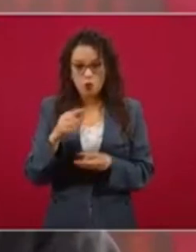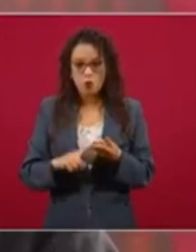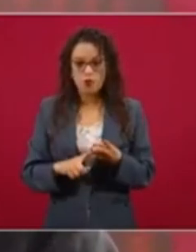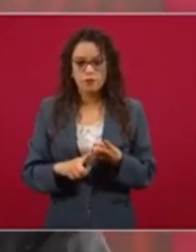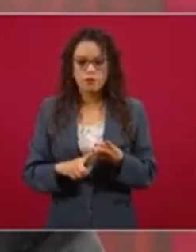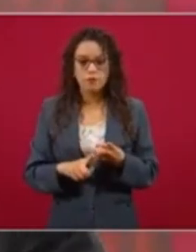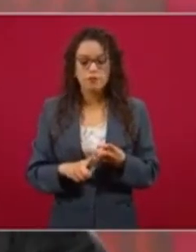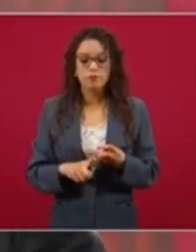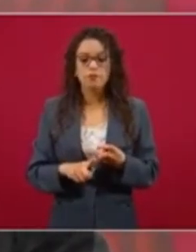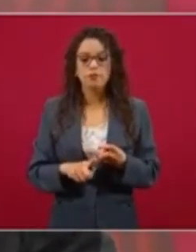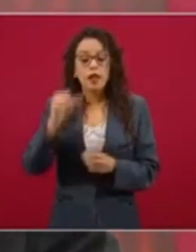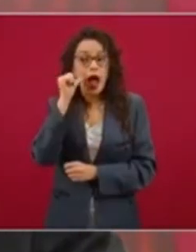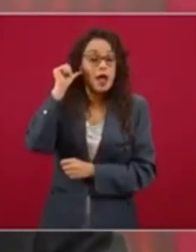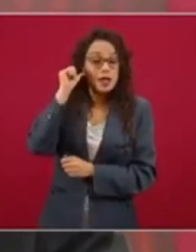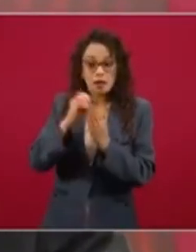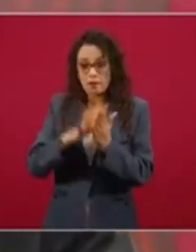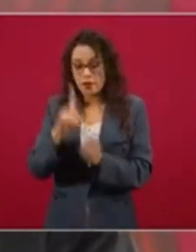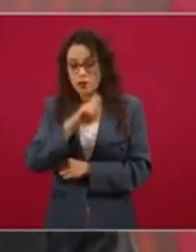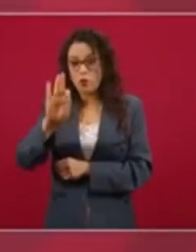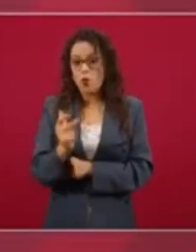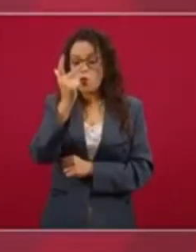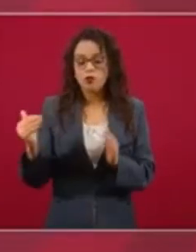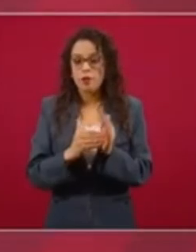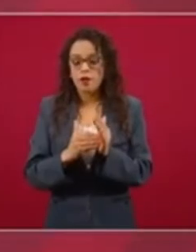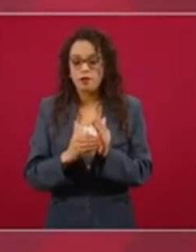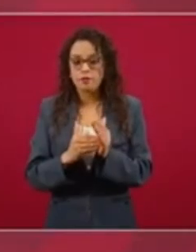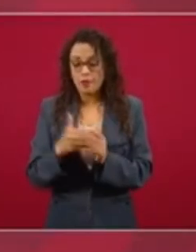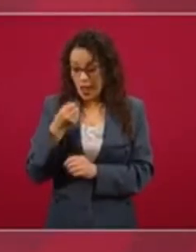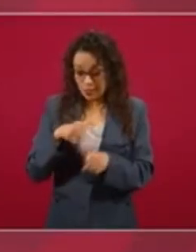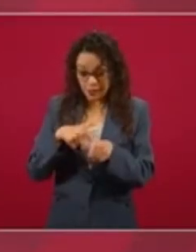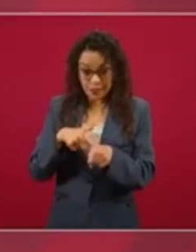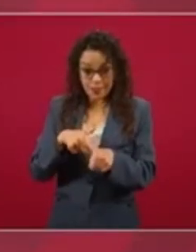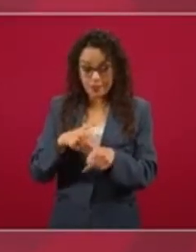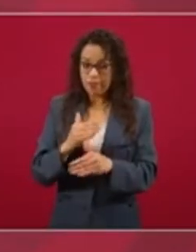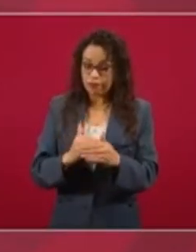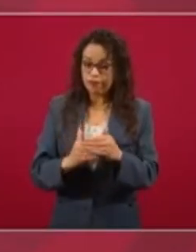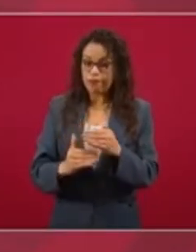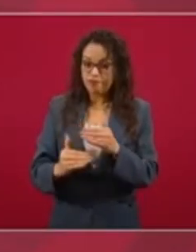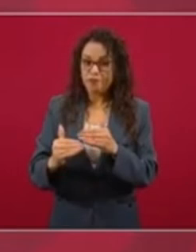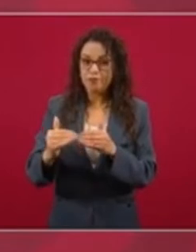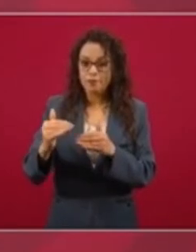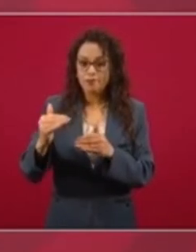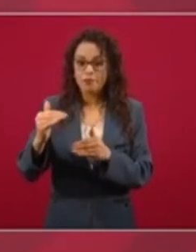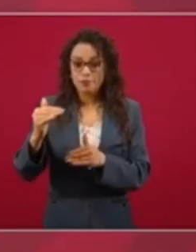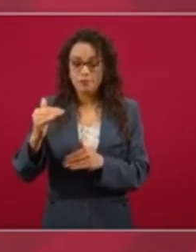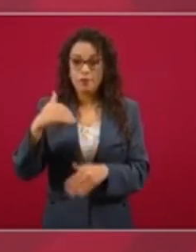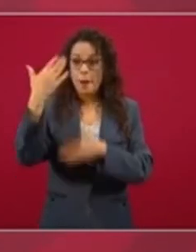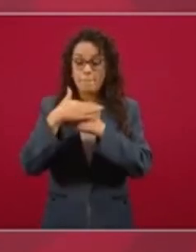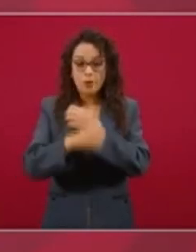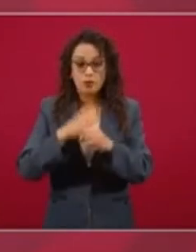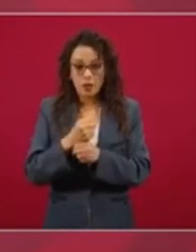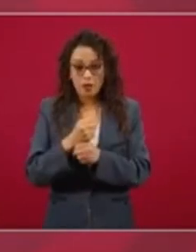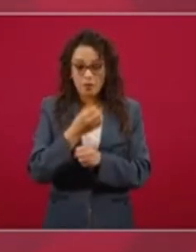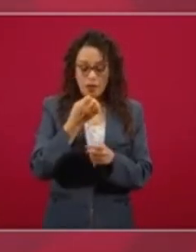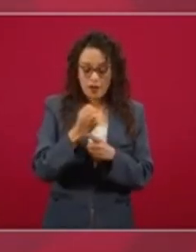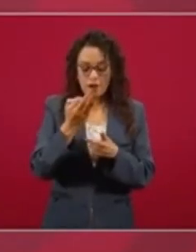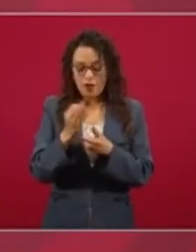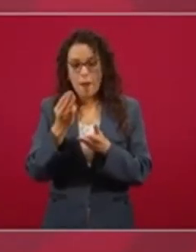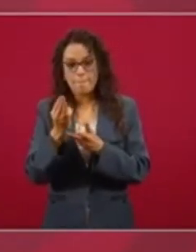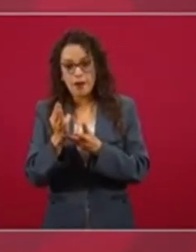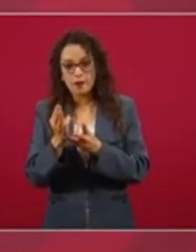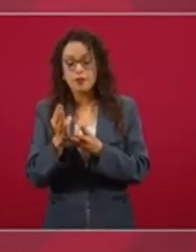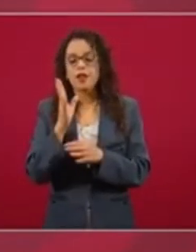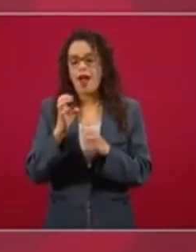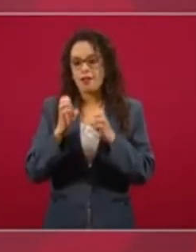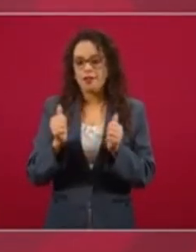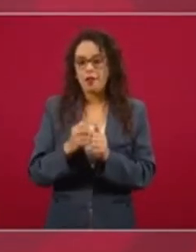al día de ayer, 148 mil. Si seguimos así, en el primer trimestre del año próximo, ya estamos con los 20 millones 500